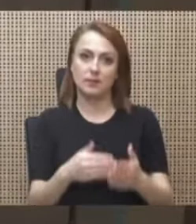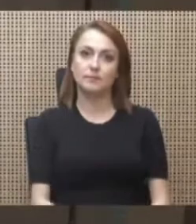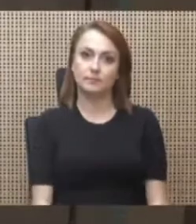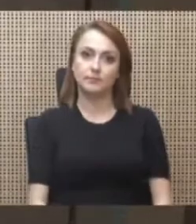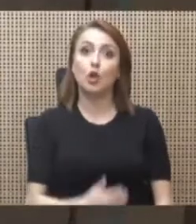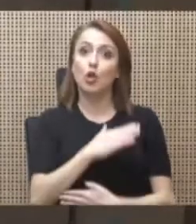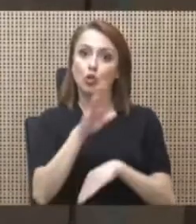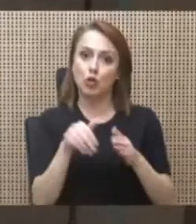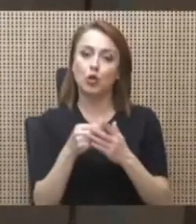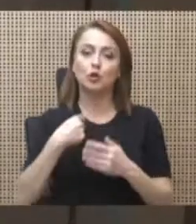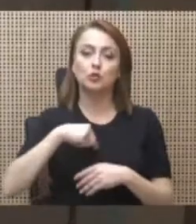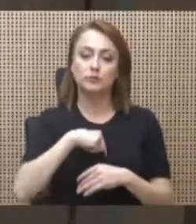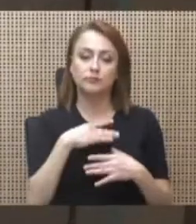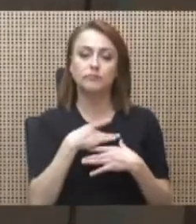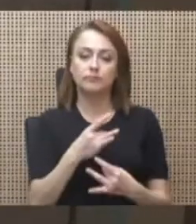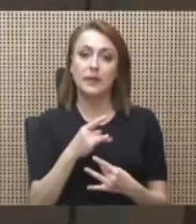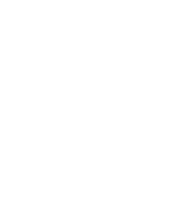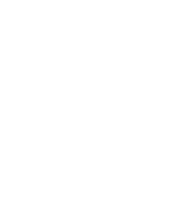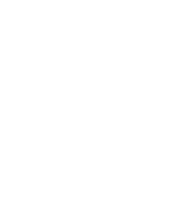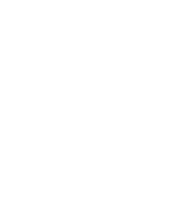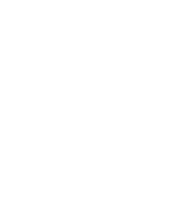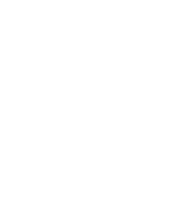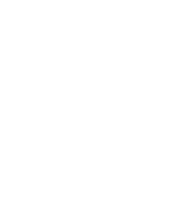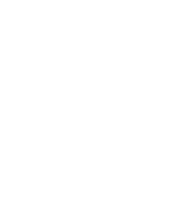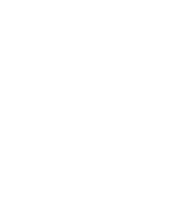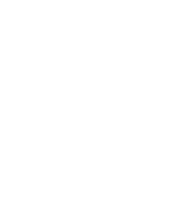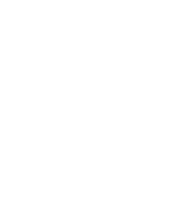todos estamos interesados en que esa imagen mejore.